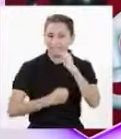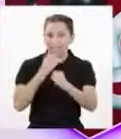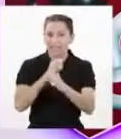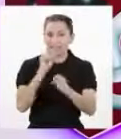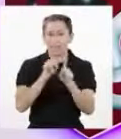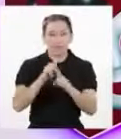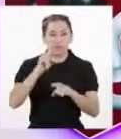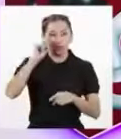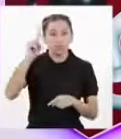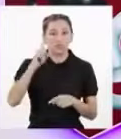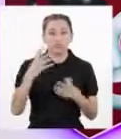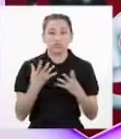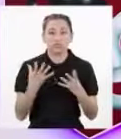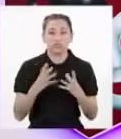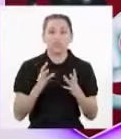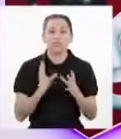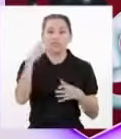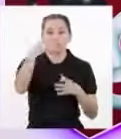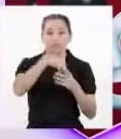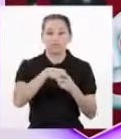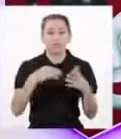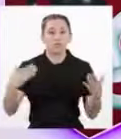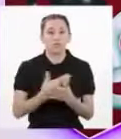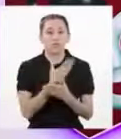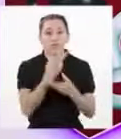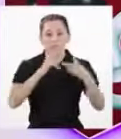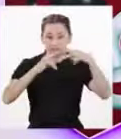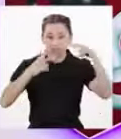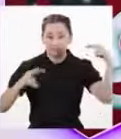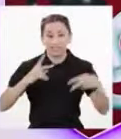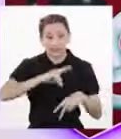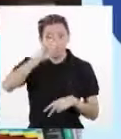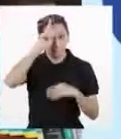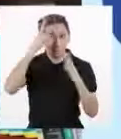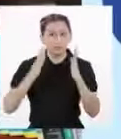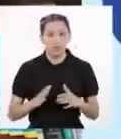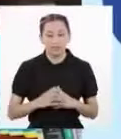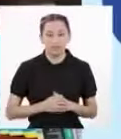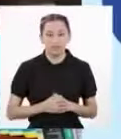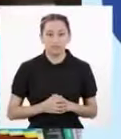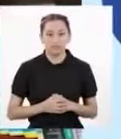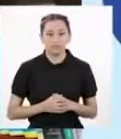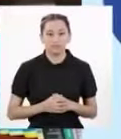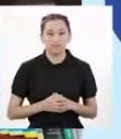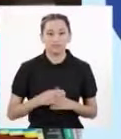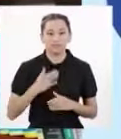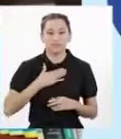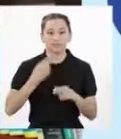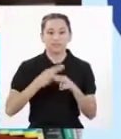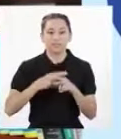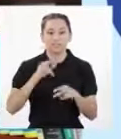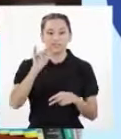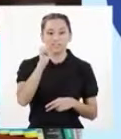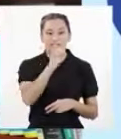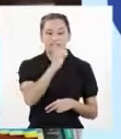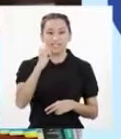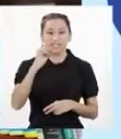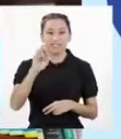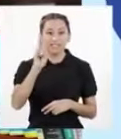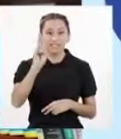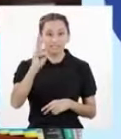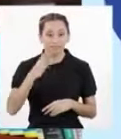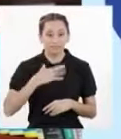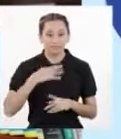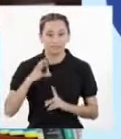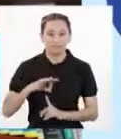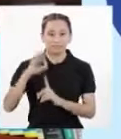Fundación de Residentado Médico para la Formación de Nuevos Genetistas Peruanos Mi nombre es Yasser Chico Guamana Yende Soy